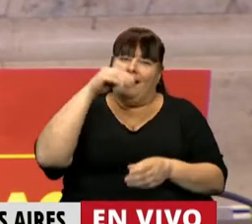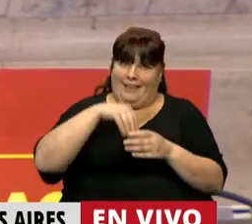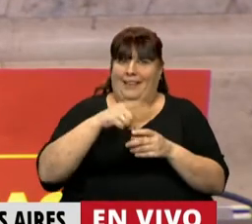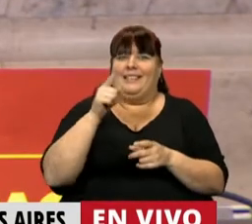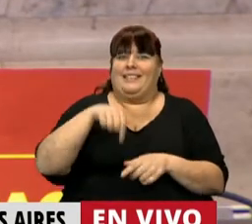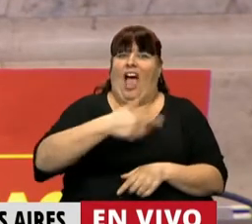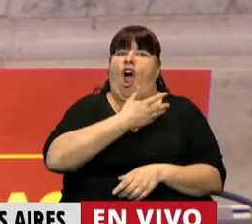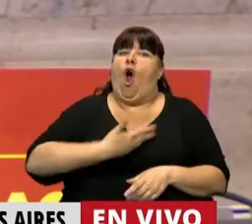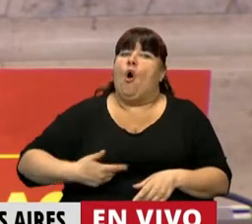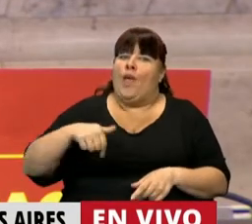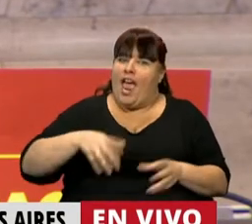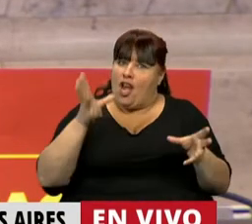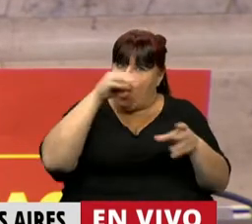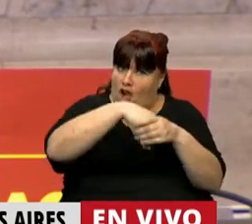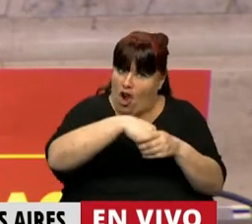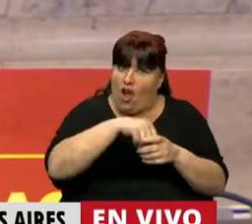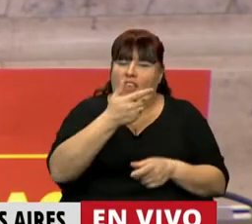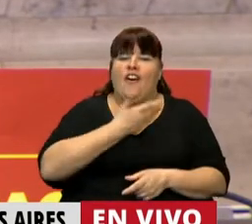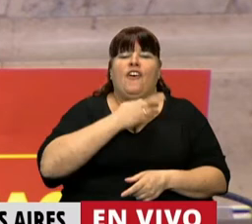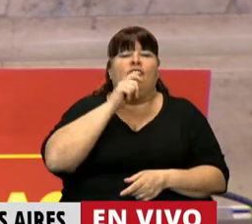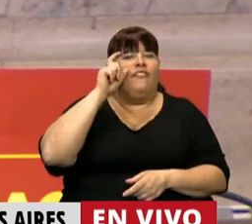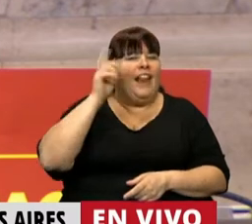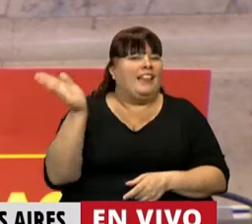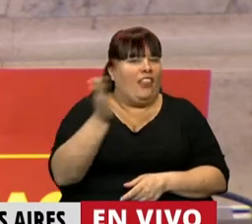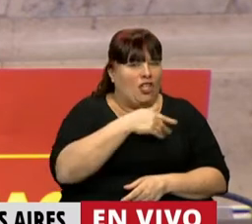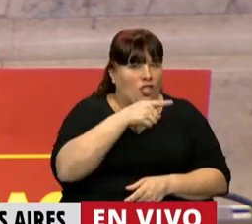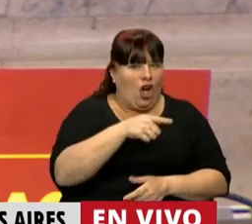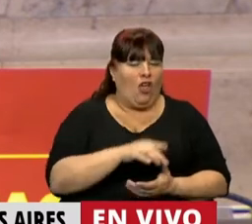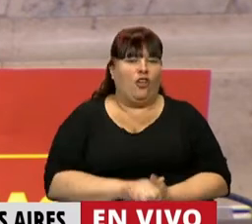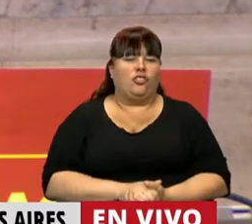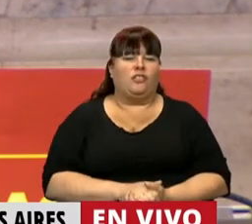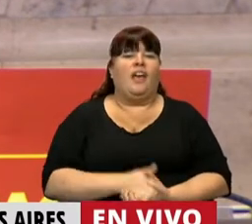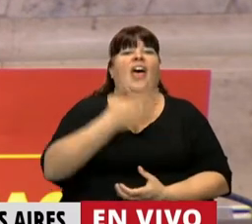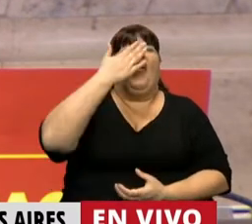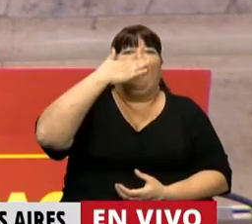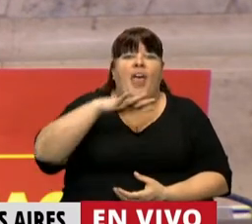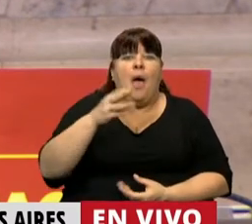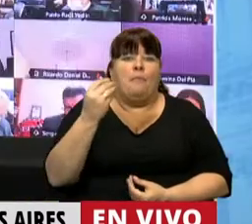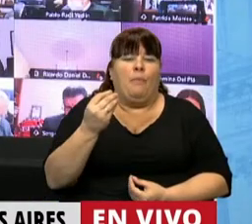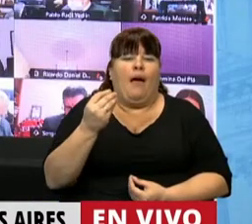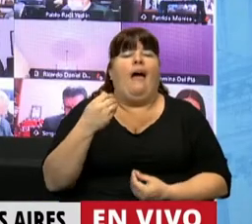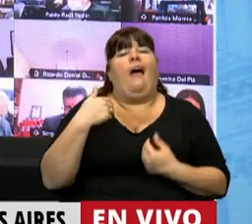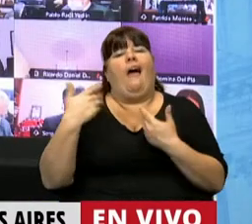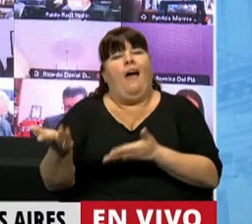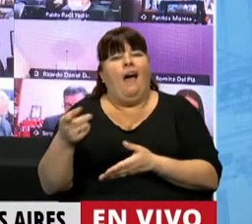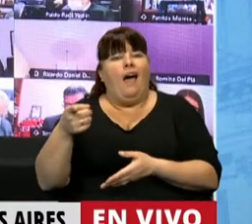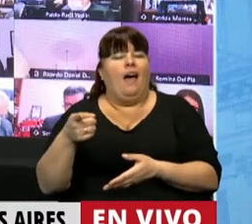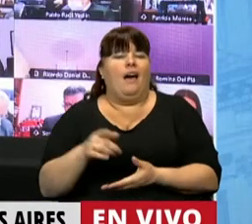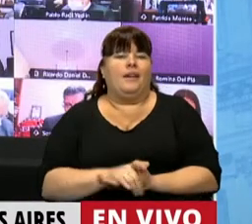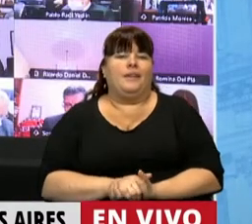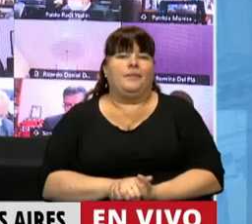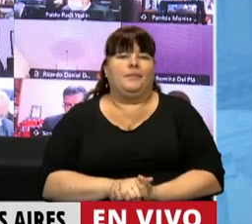filas del actual gobierno del Frente de Todos, luego terminan habilitando